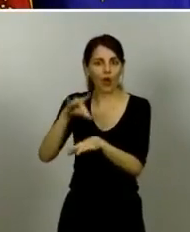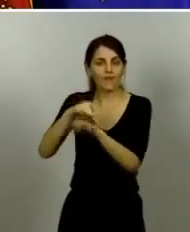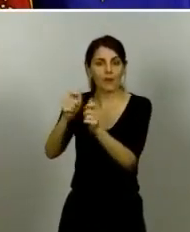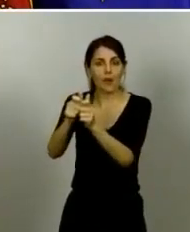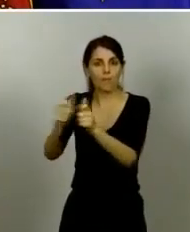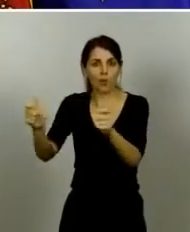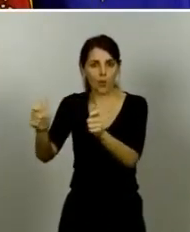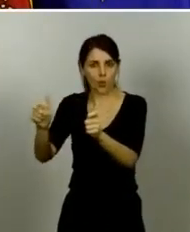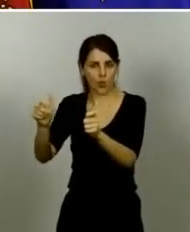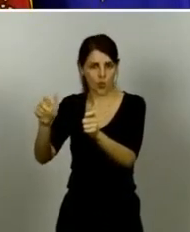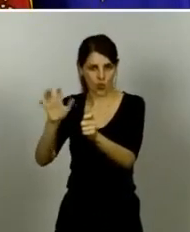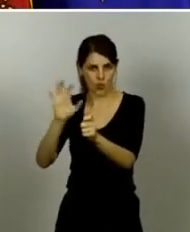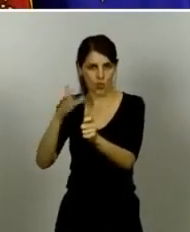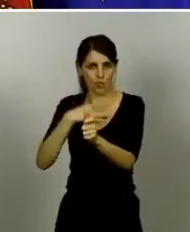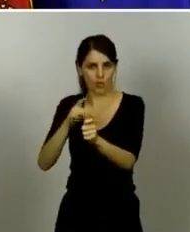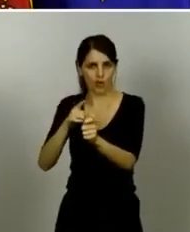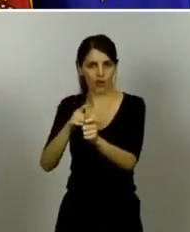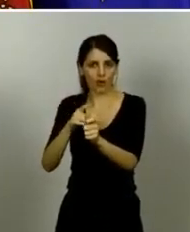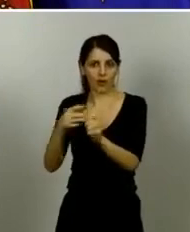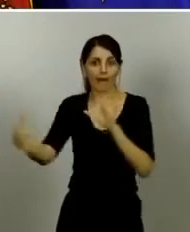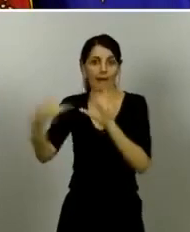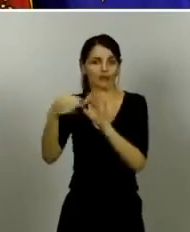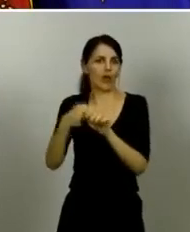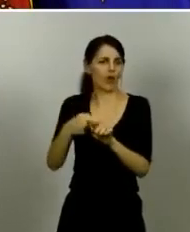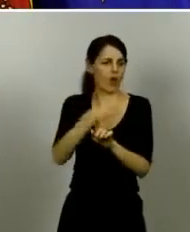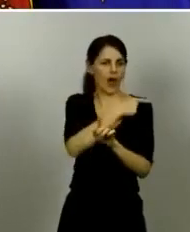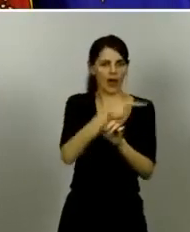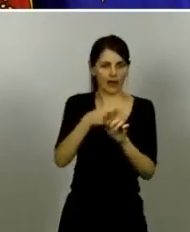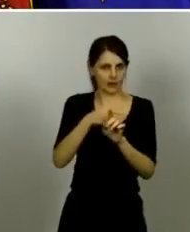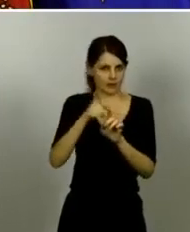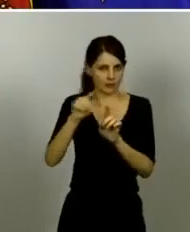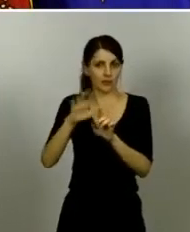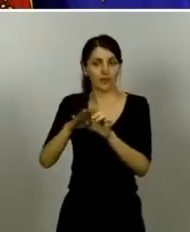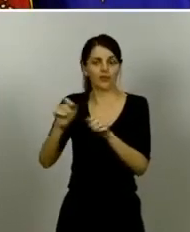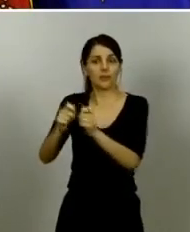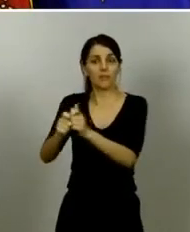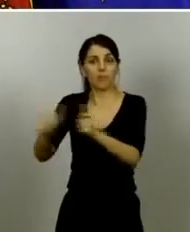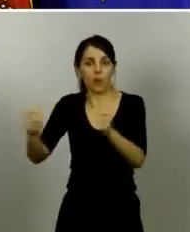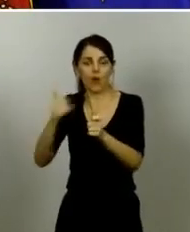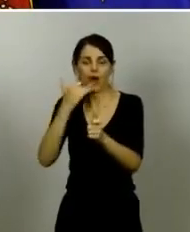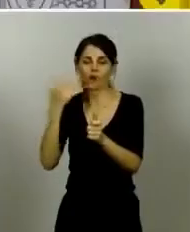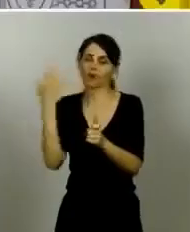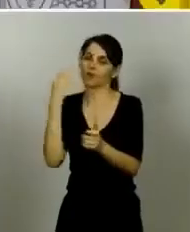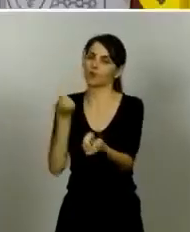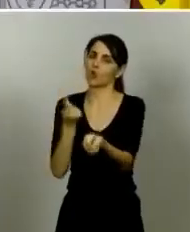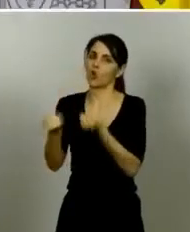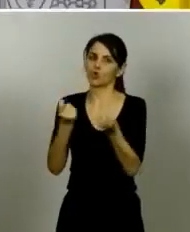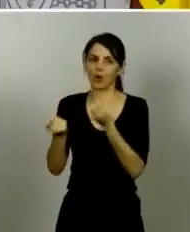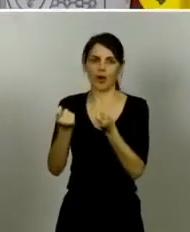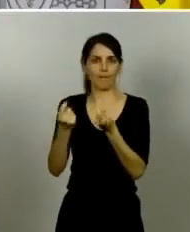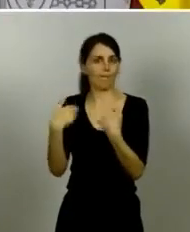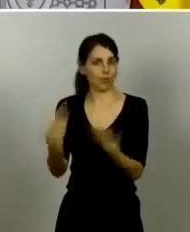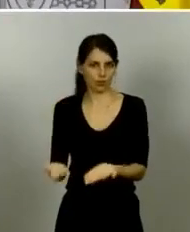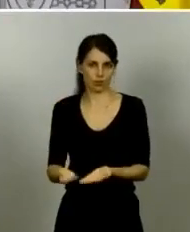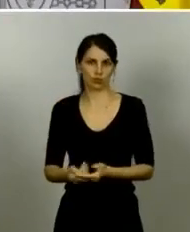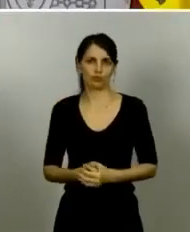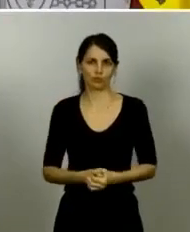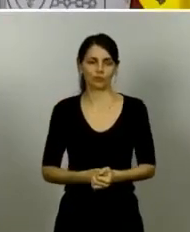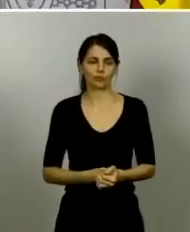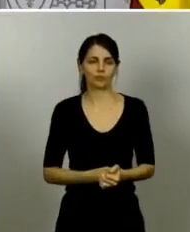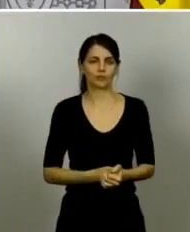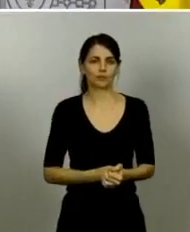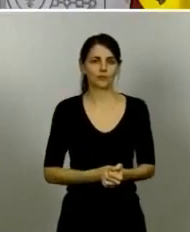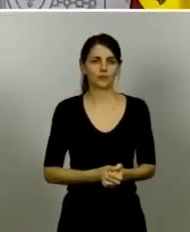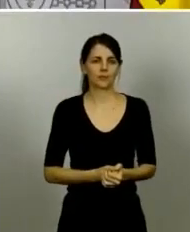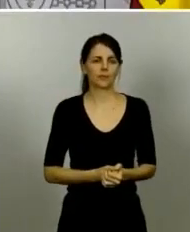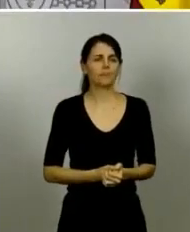o no a los que hemos conocido reaccionar precozmente y controlarlo precozmente muchas gracias Belén ha preguntado usted también por las